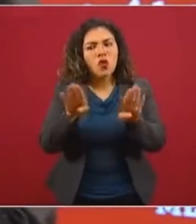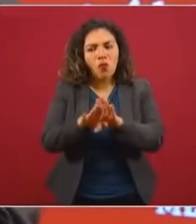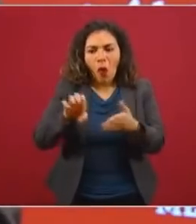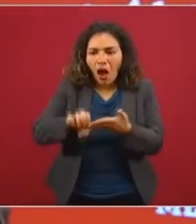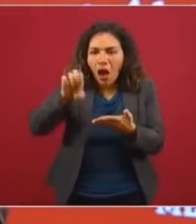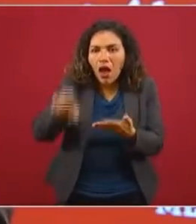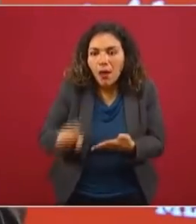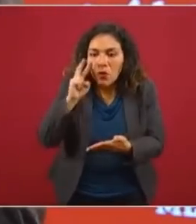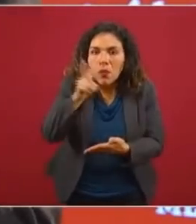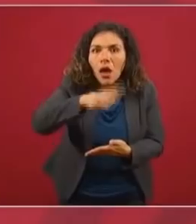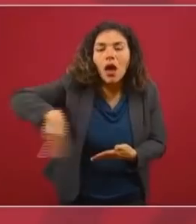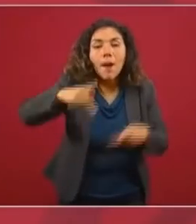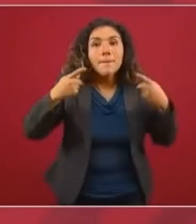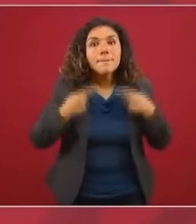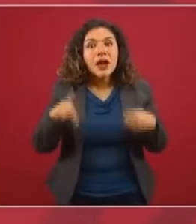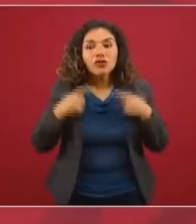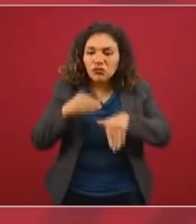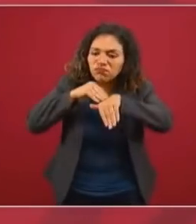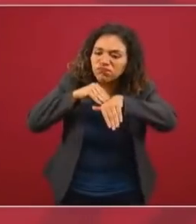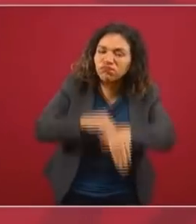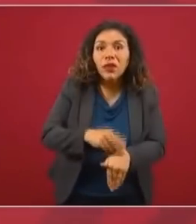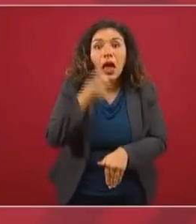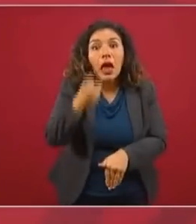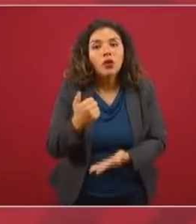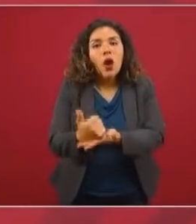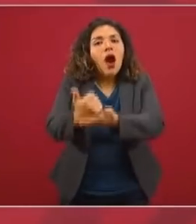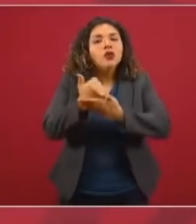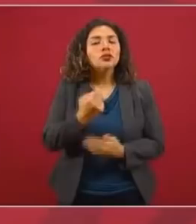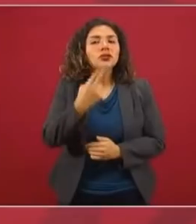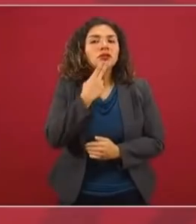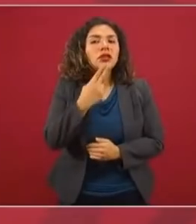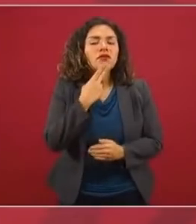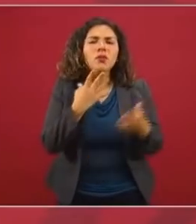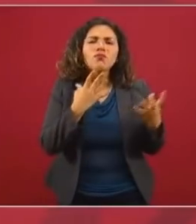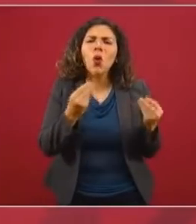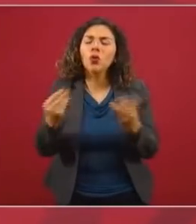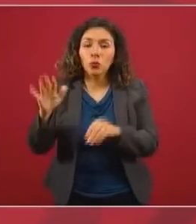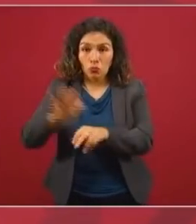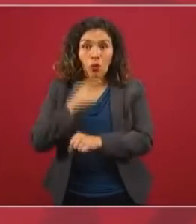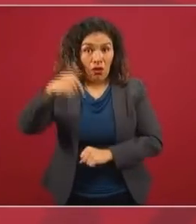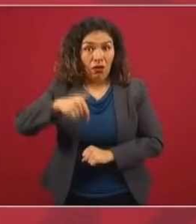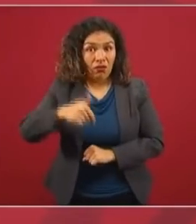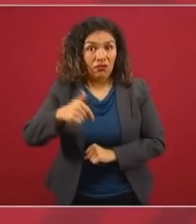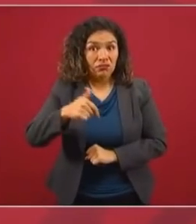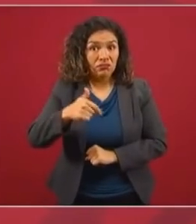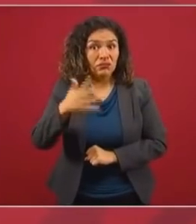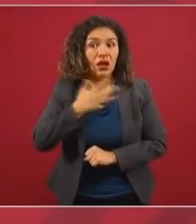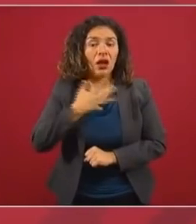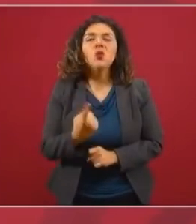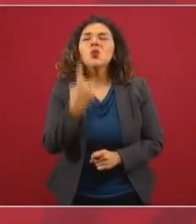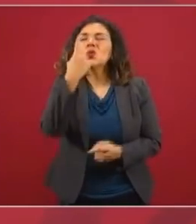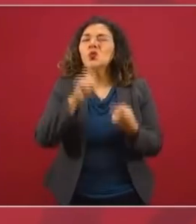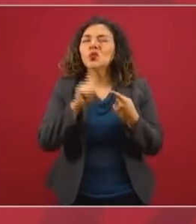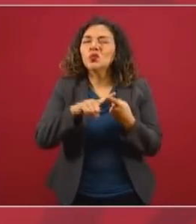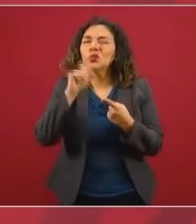comportamiento del pueblo de México. Esto nos ayudó mucho, porque aquí hay un agravante